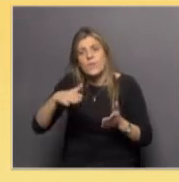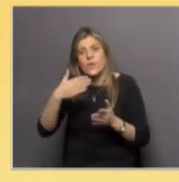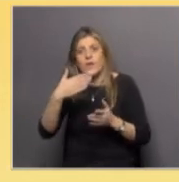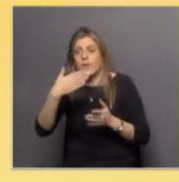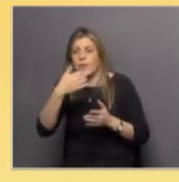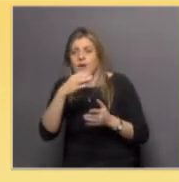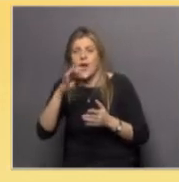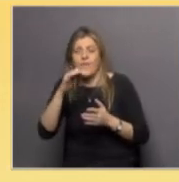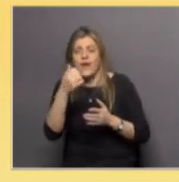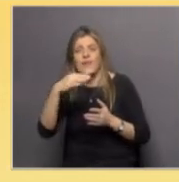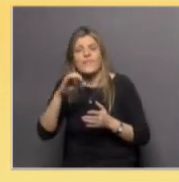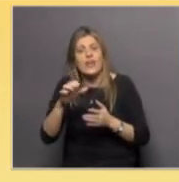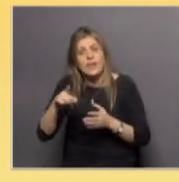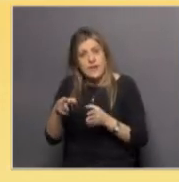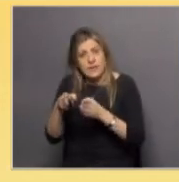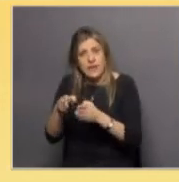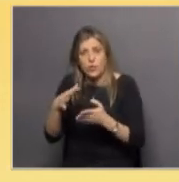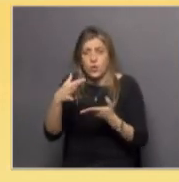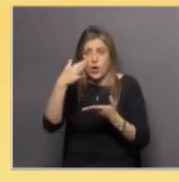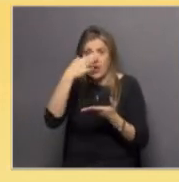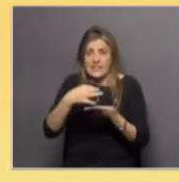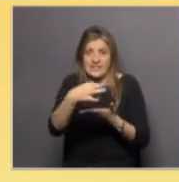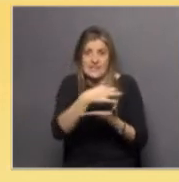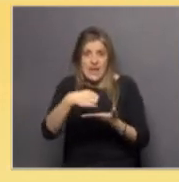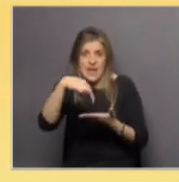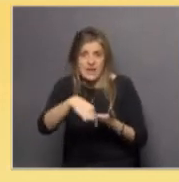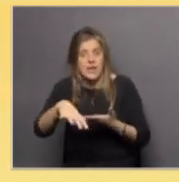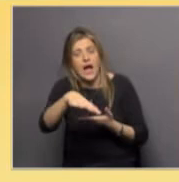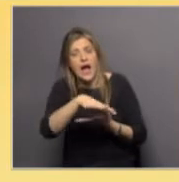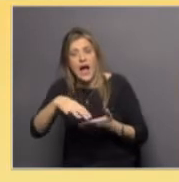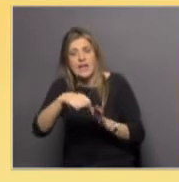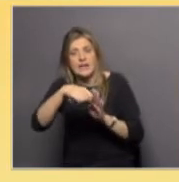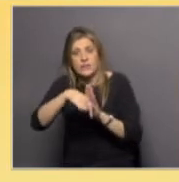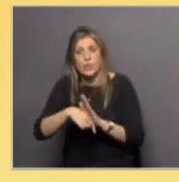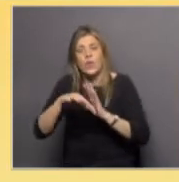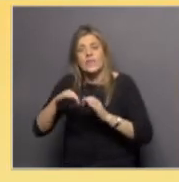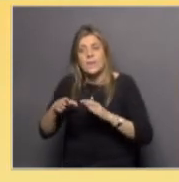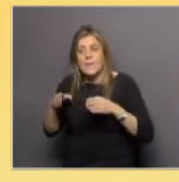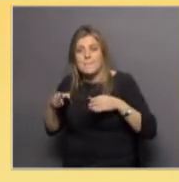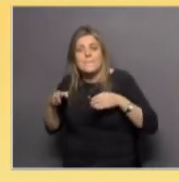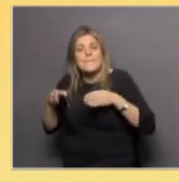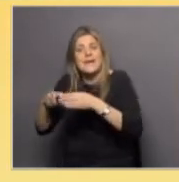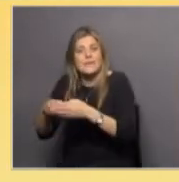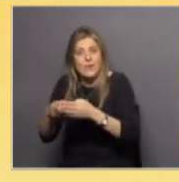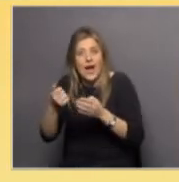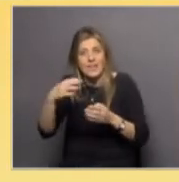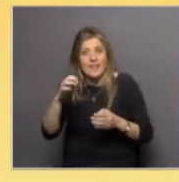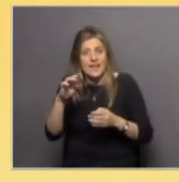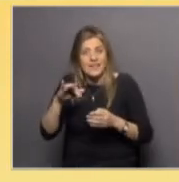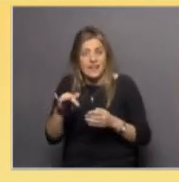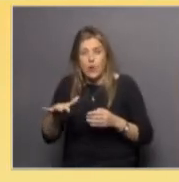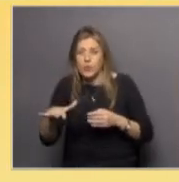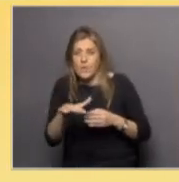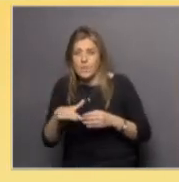...de Branfil está ubicado entre las islas Shetland del Sur y la península Antártica, y es una zona de actividad